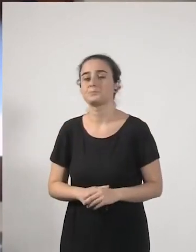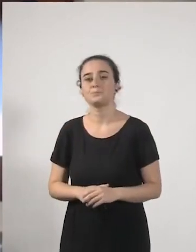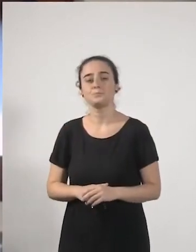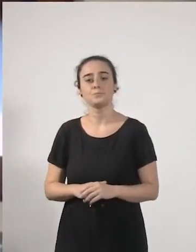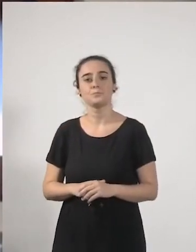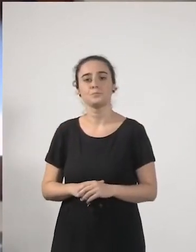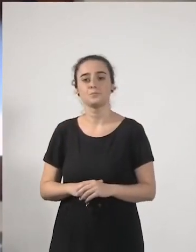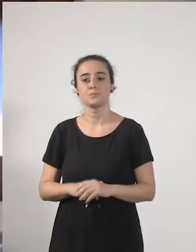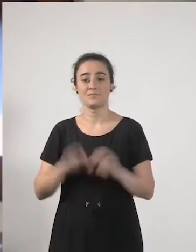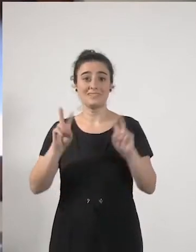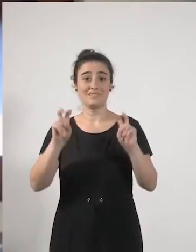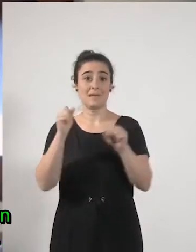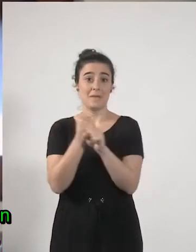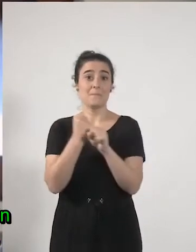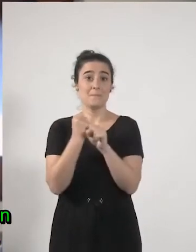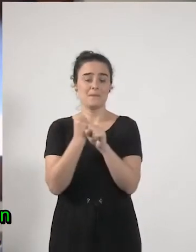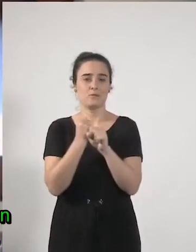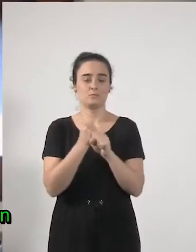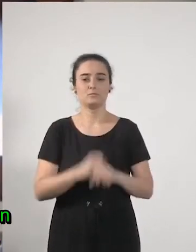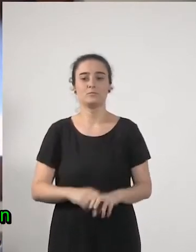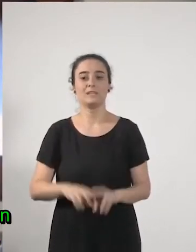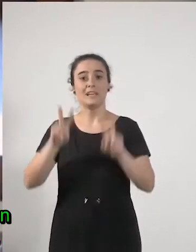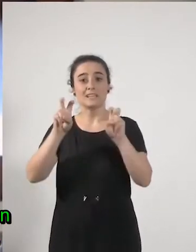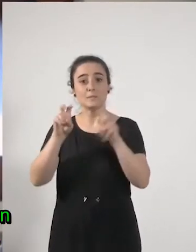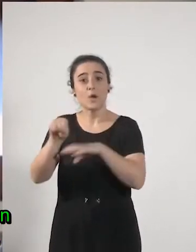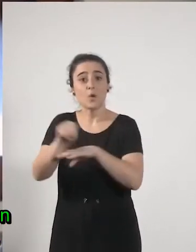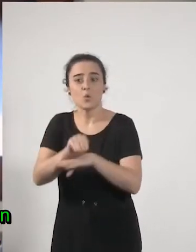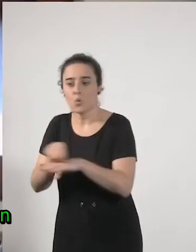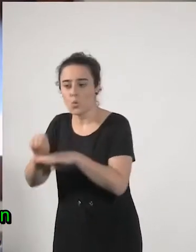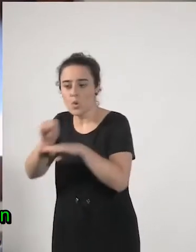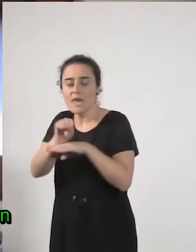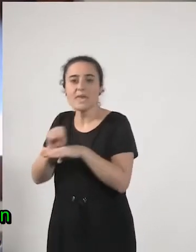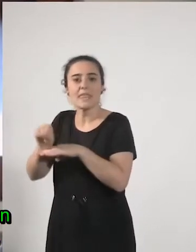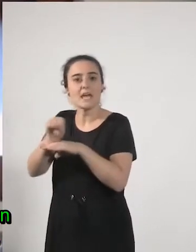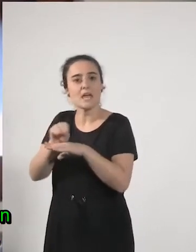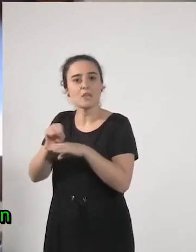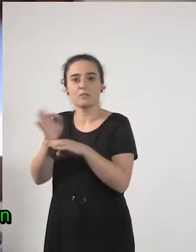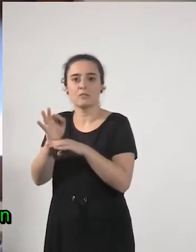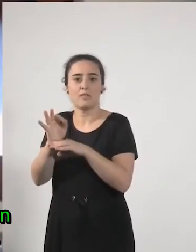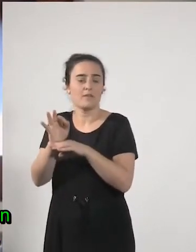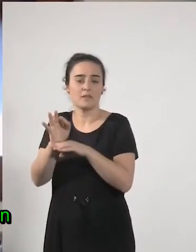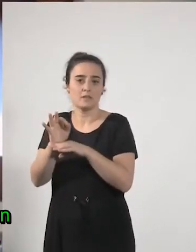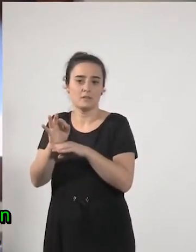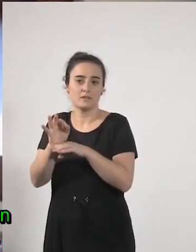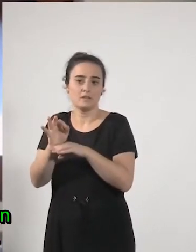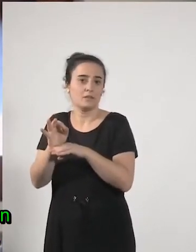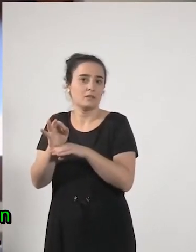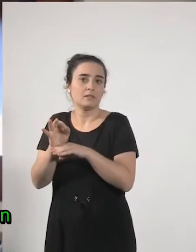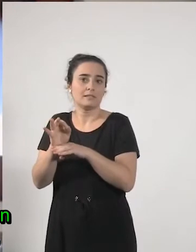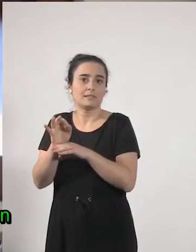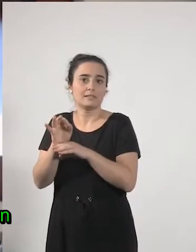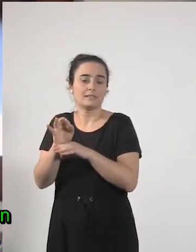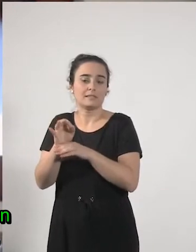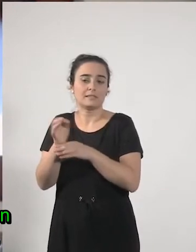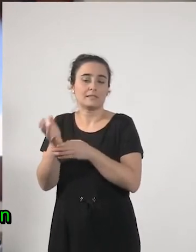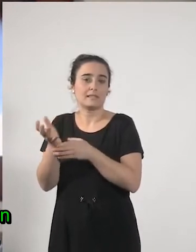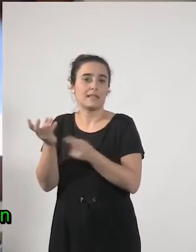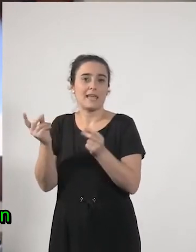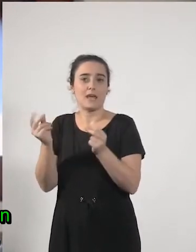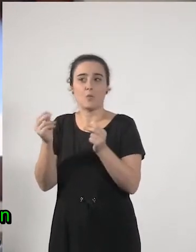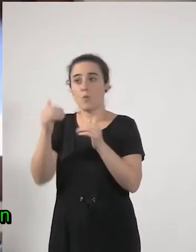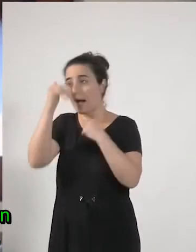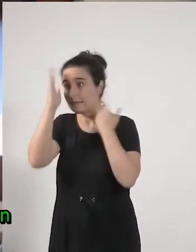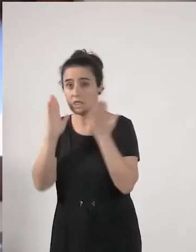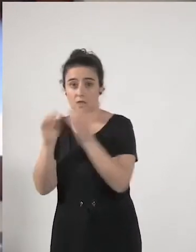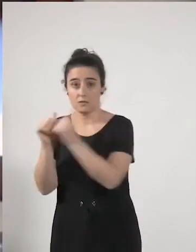eso en el empleo y en los cuidados universalización de la atención